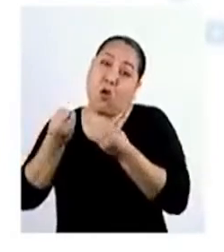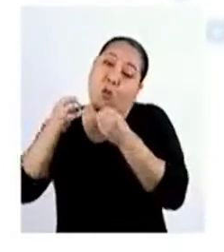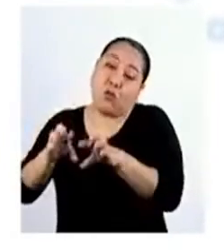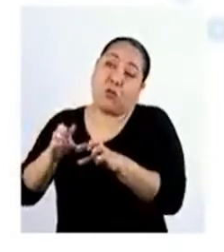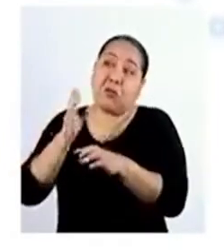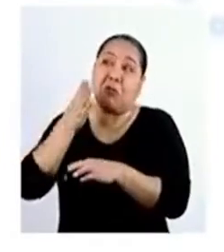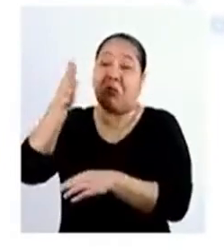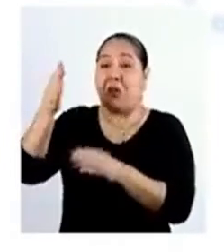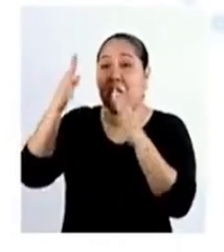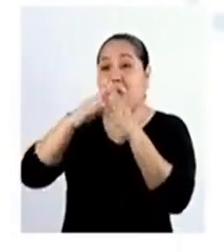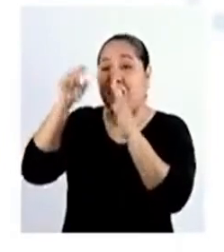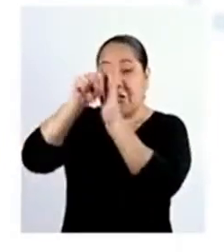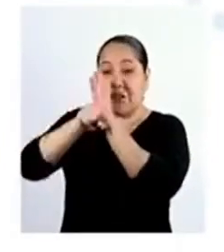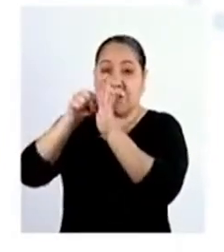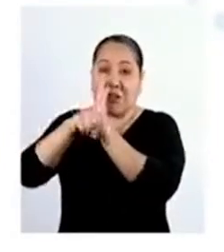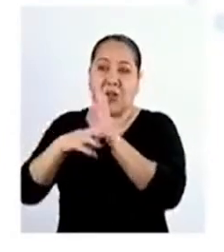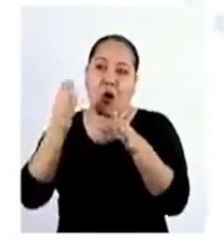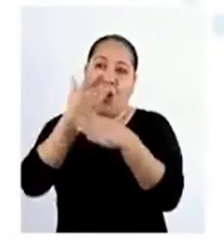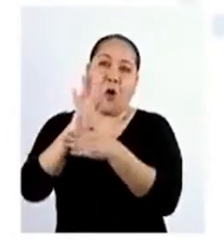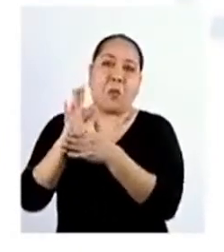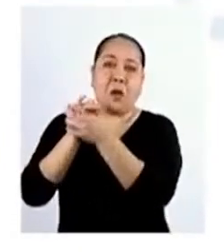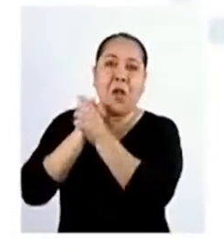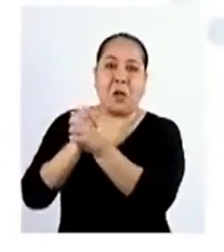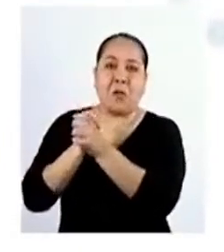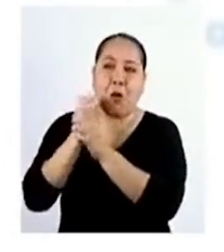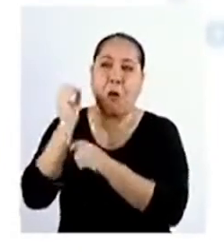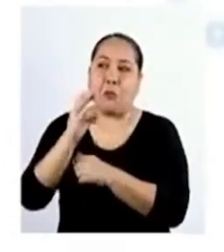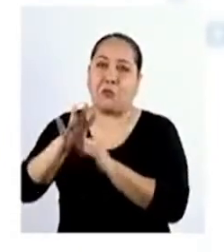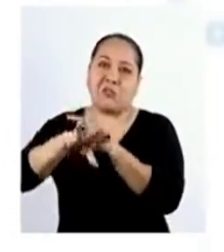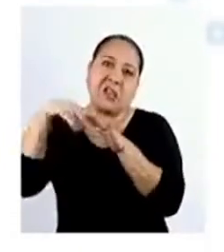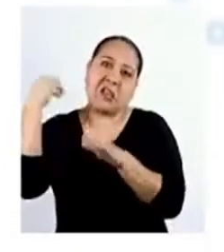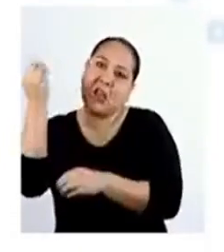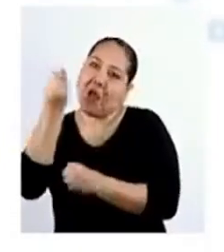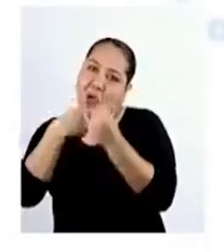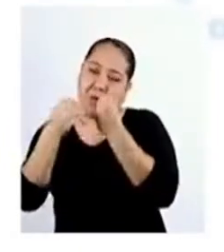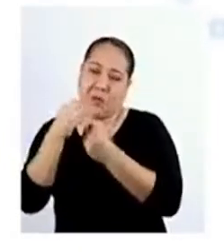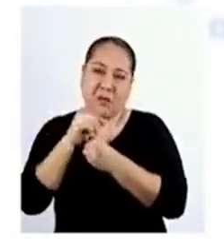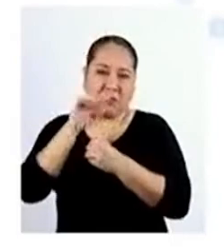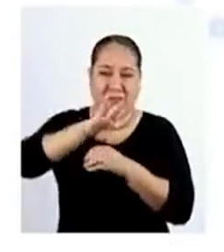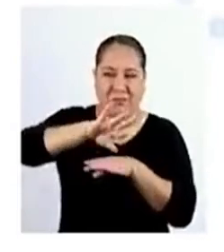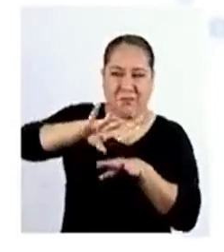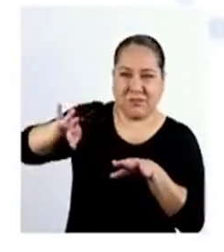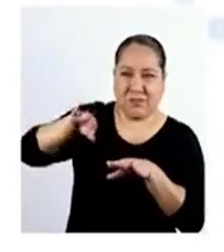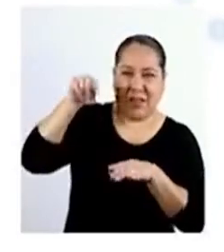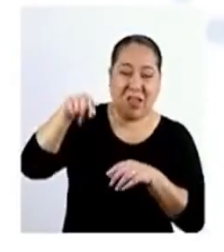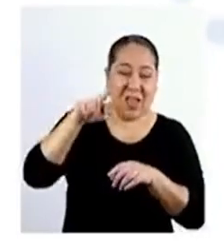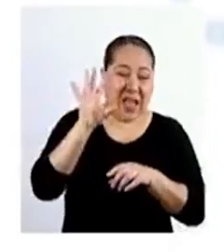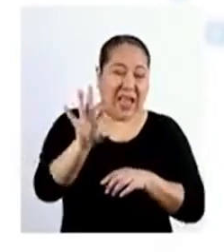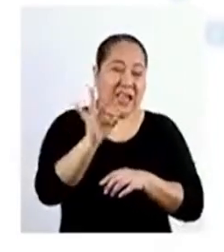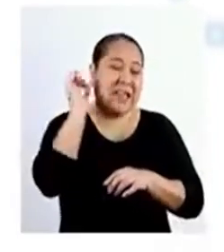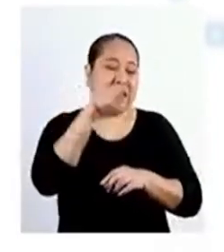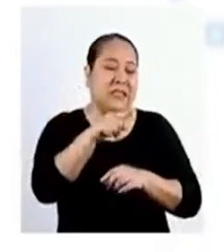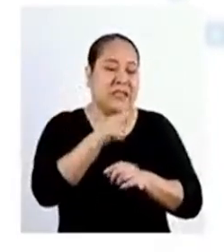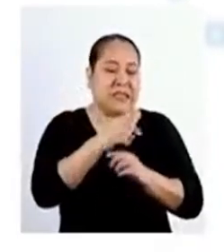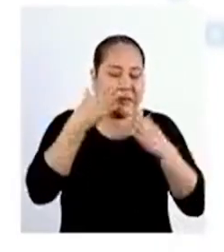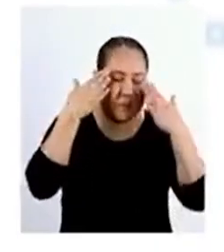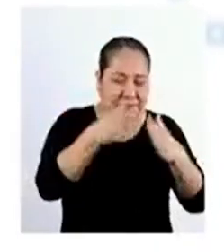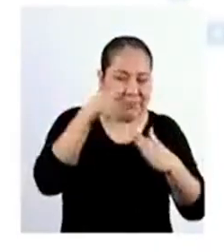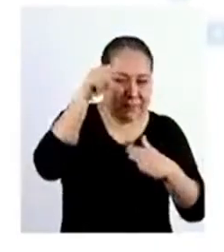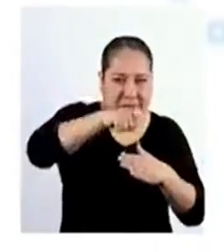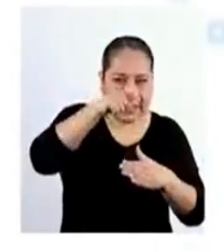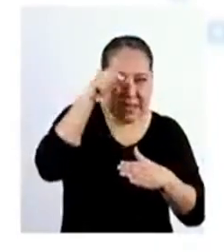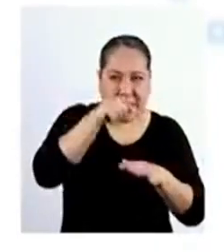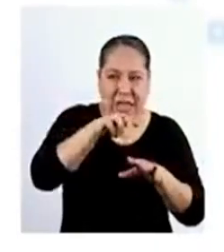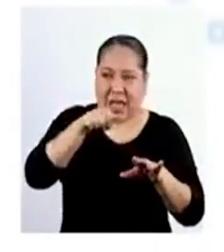posibilidad de ir al cine Estar con los amigos O salir a comer Lo que dejamos de lado cuando elegimos satisfacer una